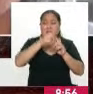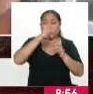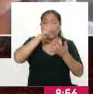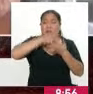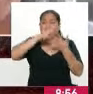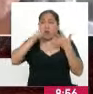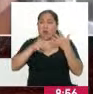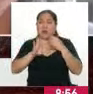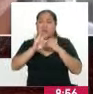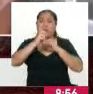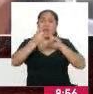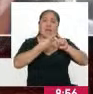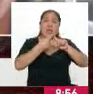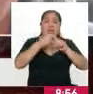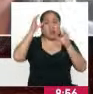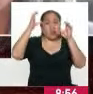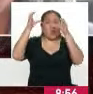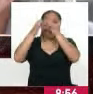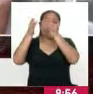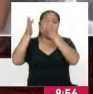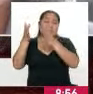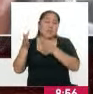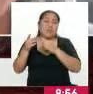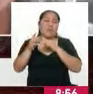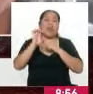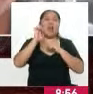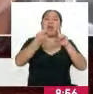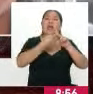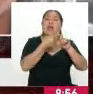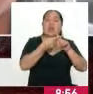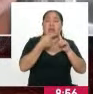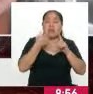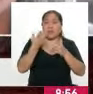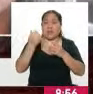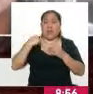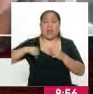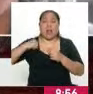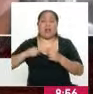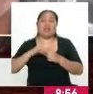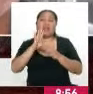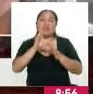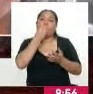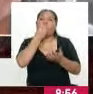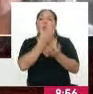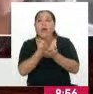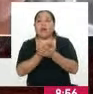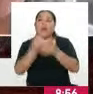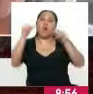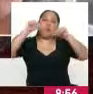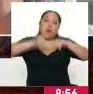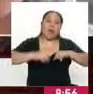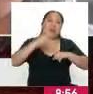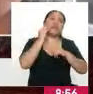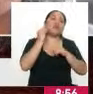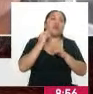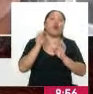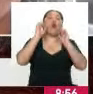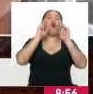casos, pues, esperemos que con la experiencia, la buena experiencia que hayan tenido, puedan rápidamente